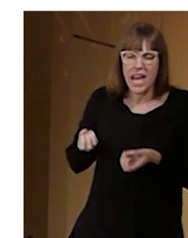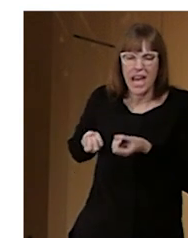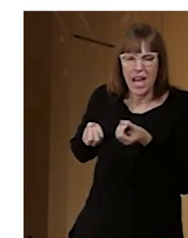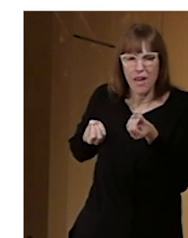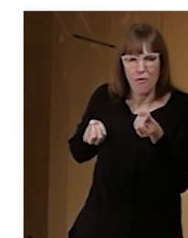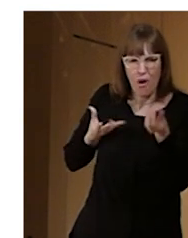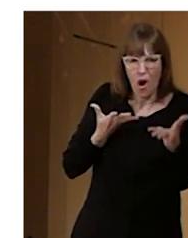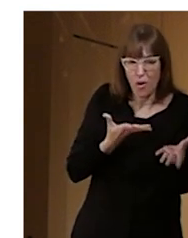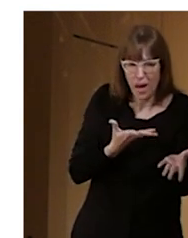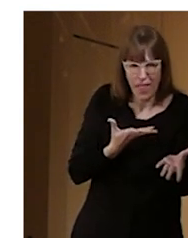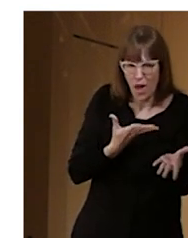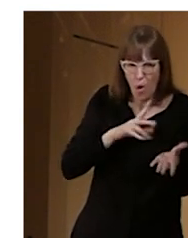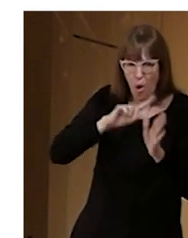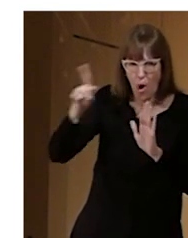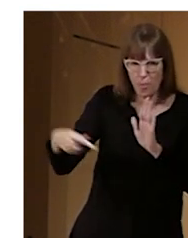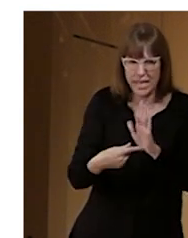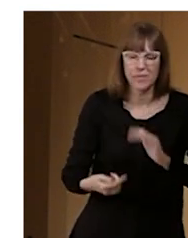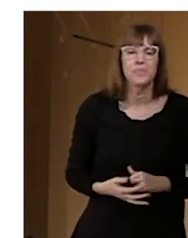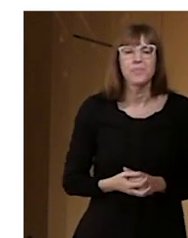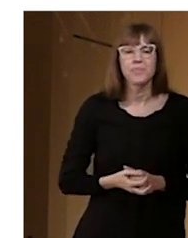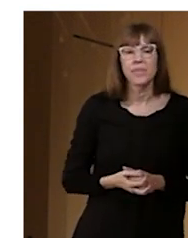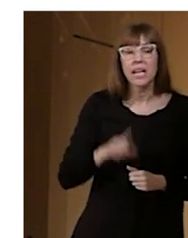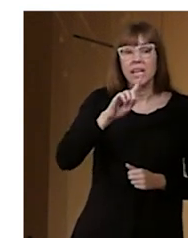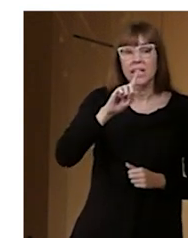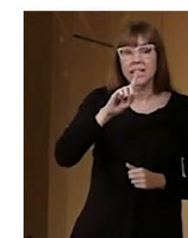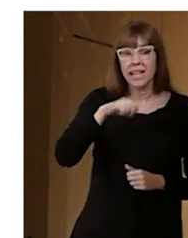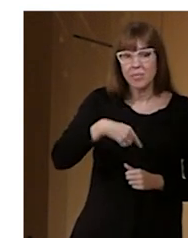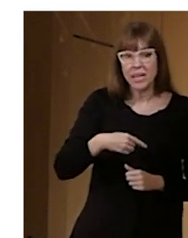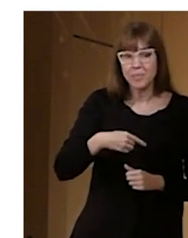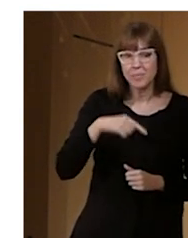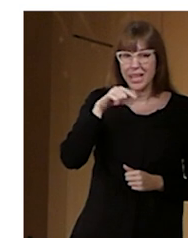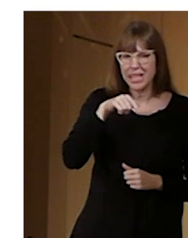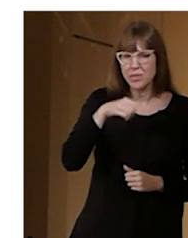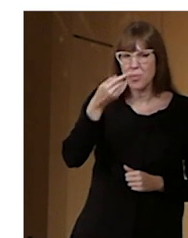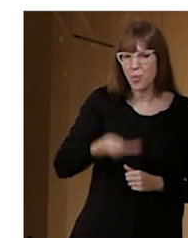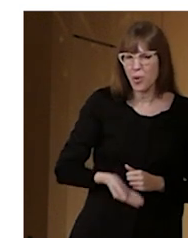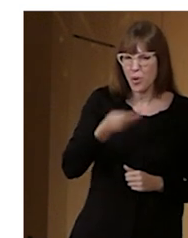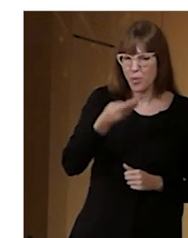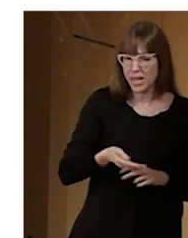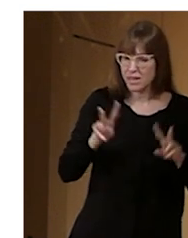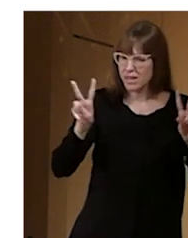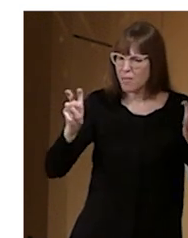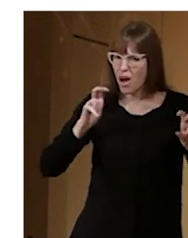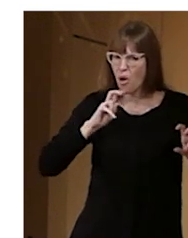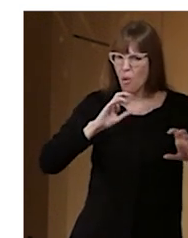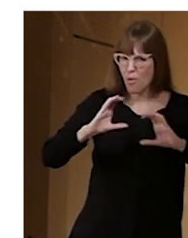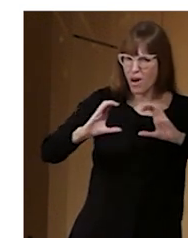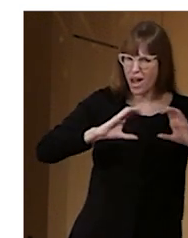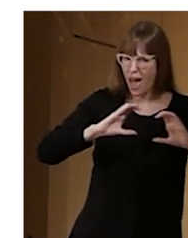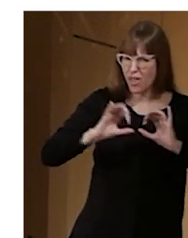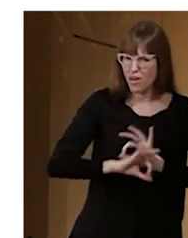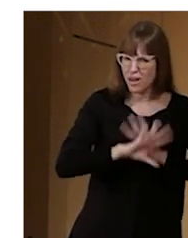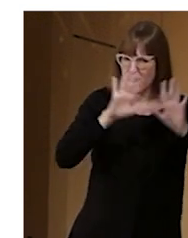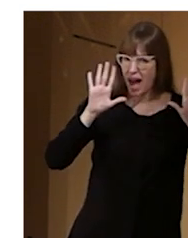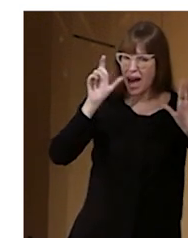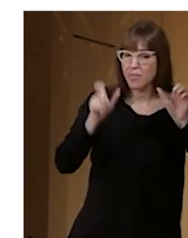Aquí lo principal y está relacionado un poco con lo que hablábamos antes, que lo que hagamos lo comuniquemos, que lo que hagamos que la